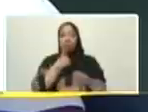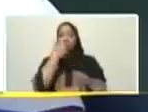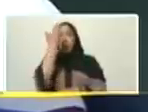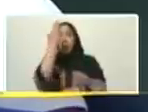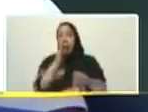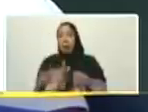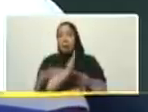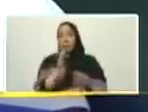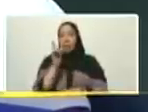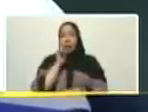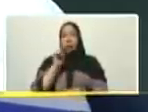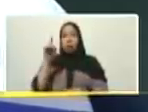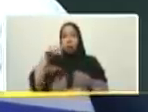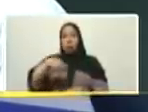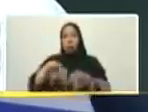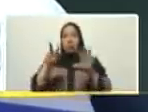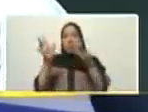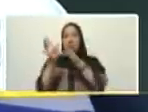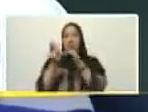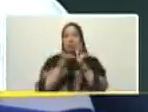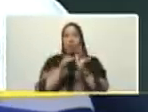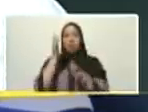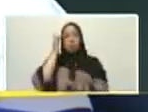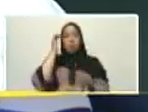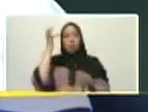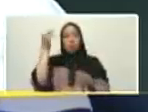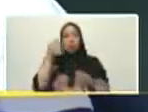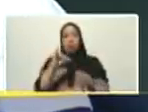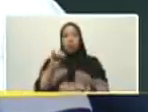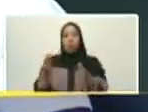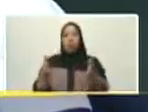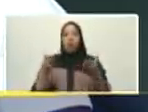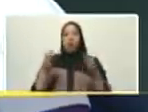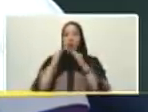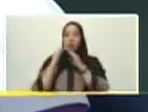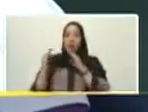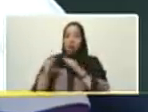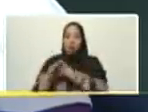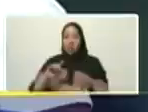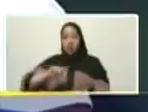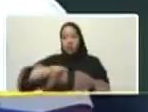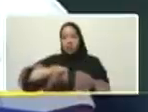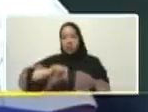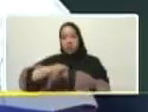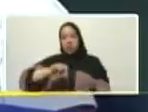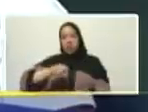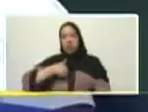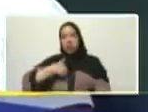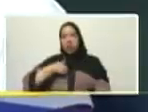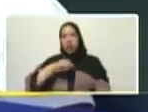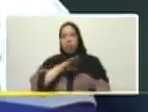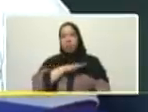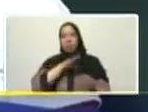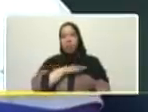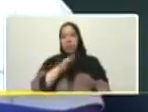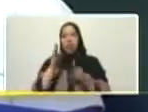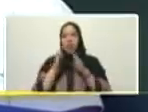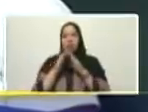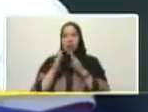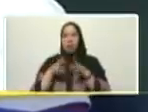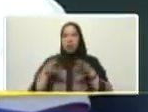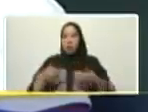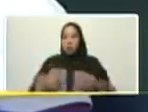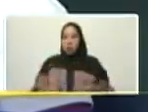hoy 7 de abril mi sueño se hace realidad al recibir esta llave para el buen vivir de mi familia mi